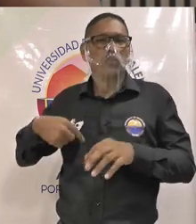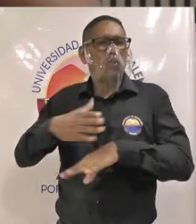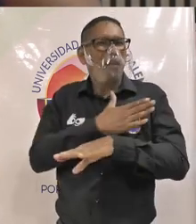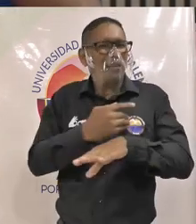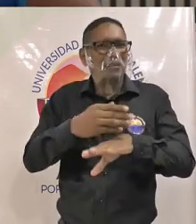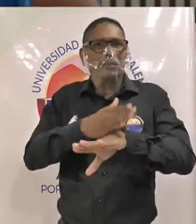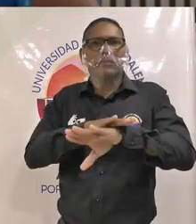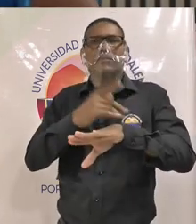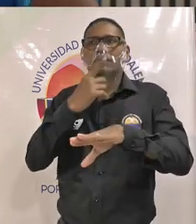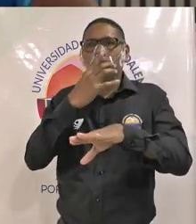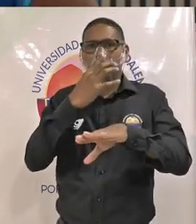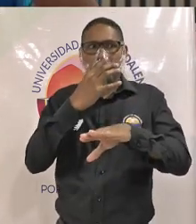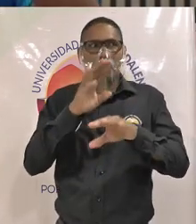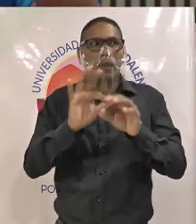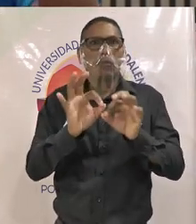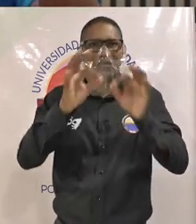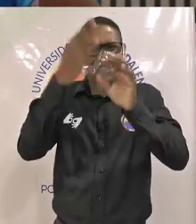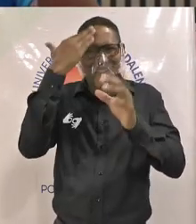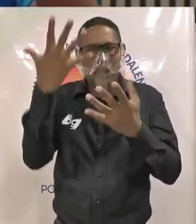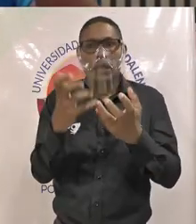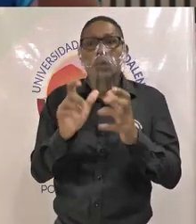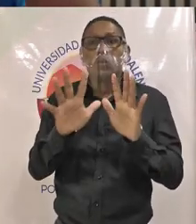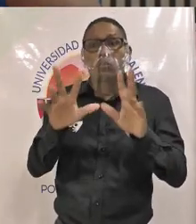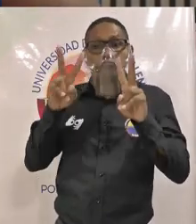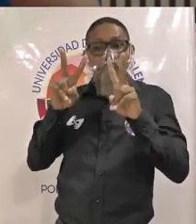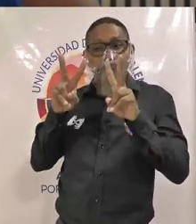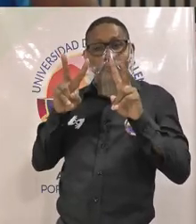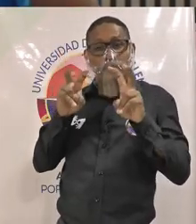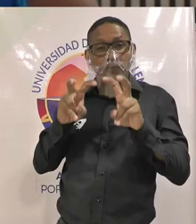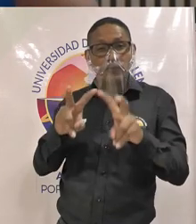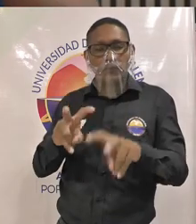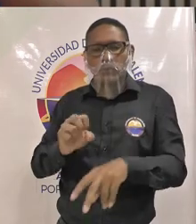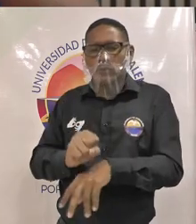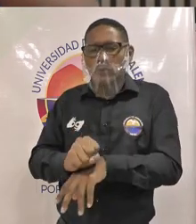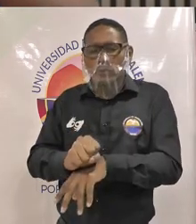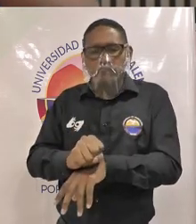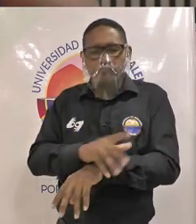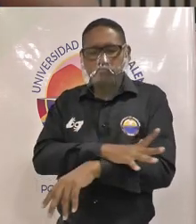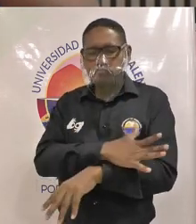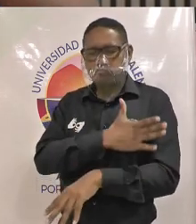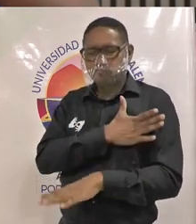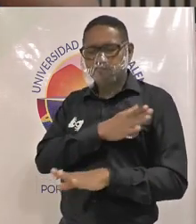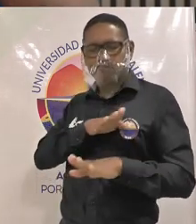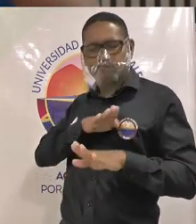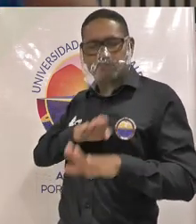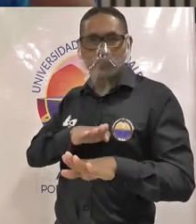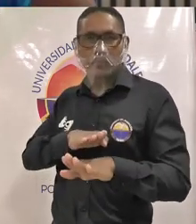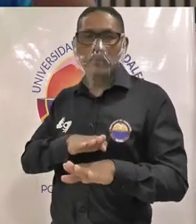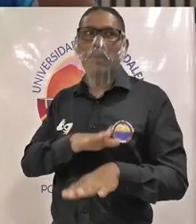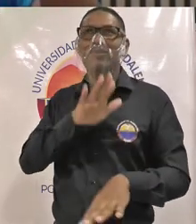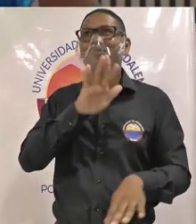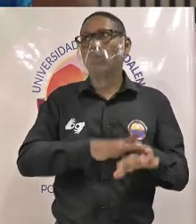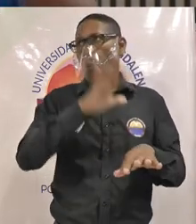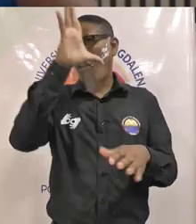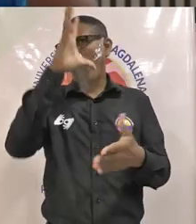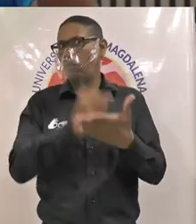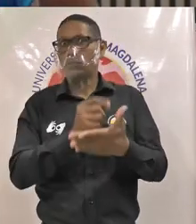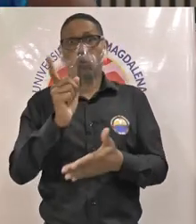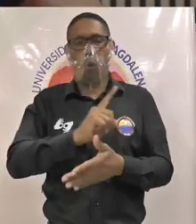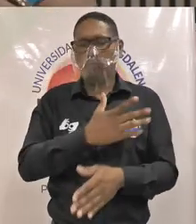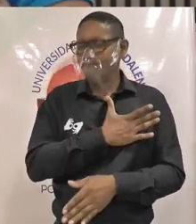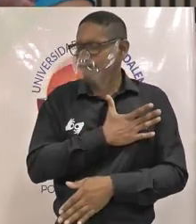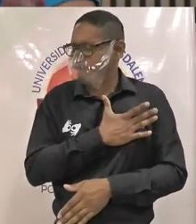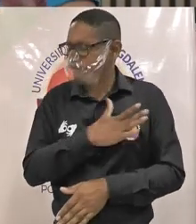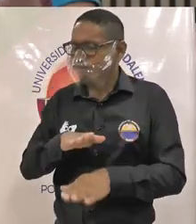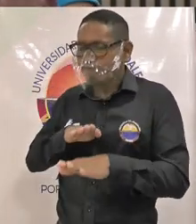es que queremos que la investigación sea una pasión y no una obligación por lo tanto los y las estudiantes